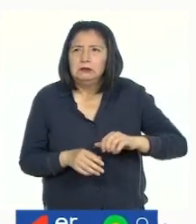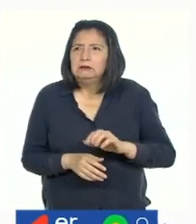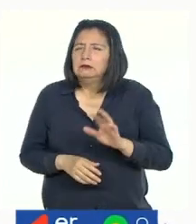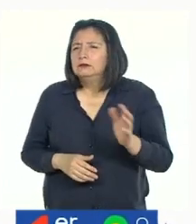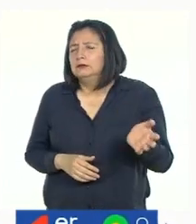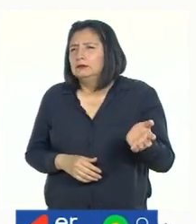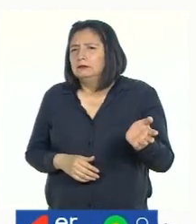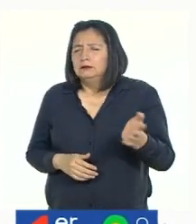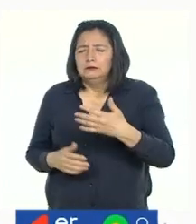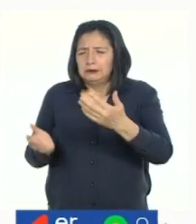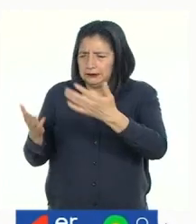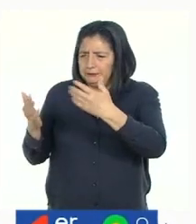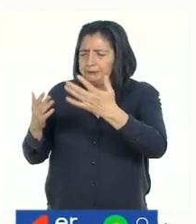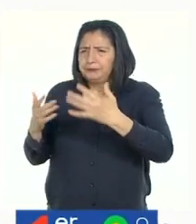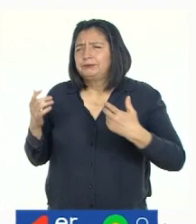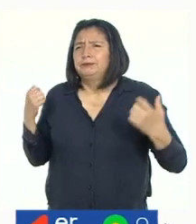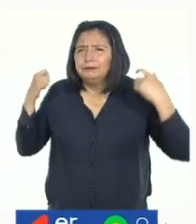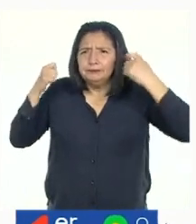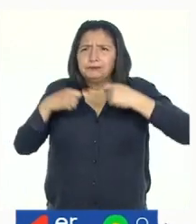¡Vengan a abrigarse!